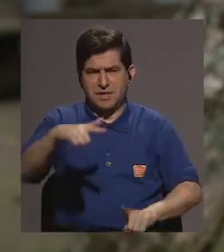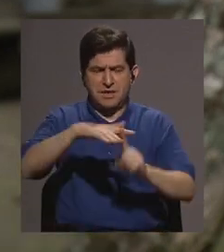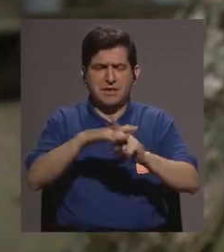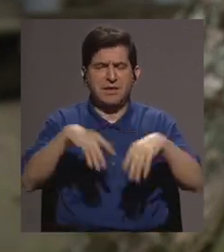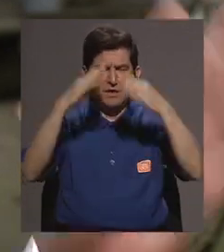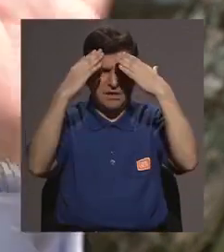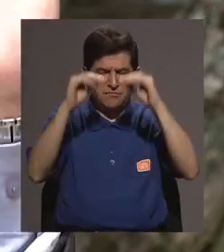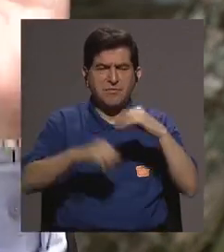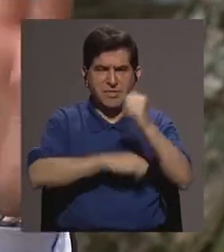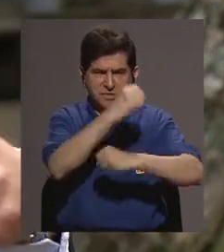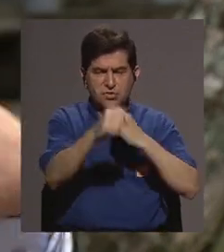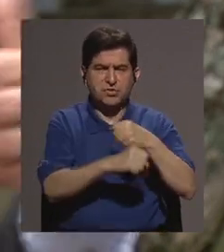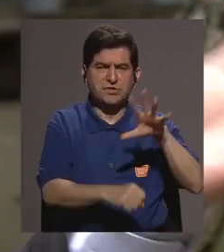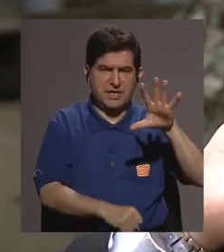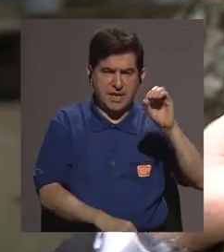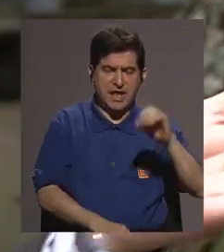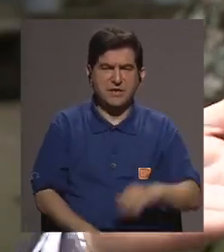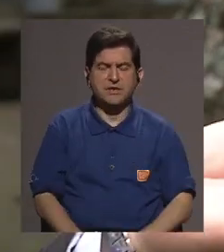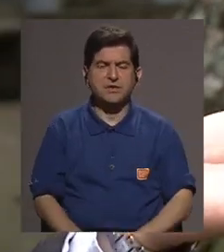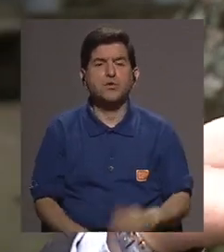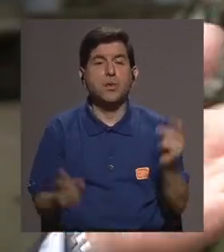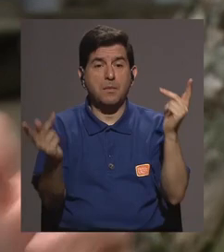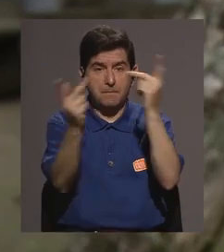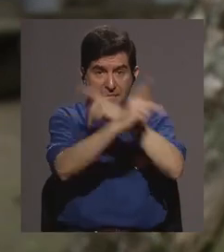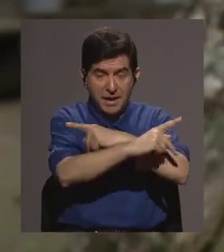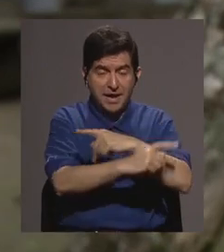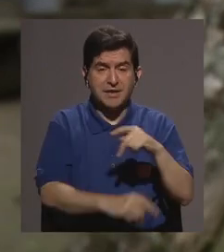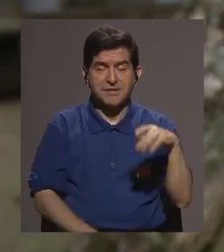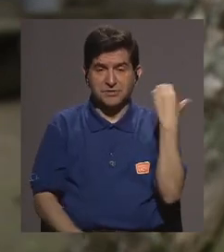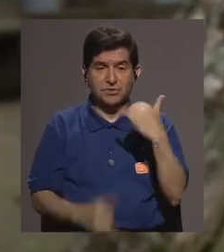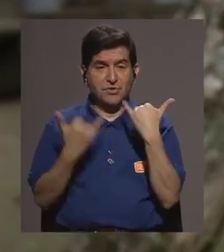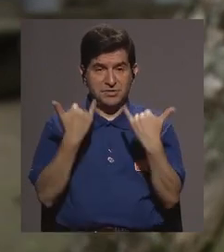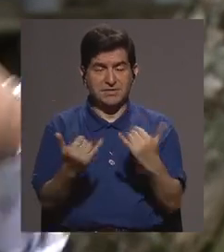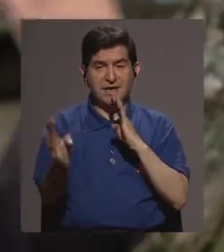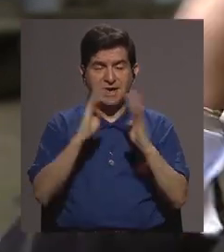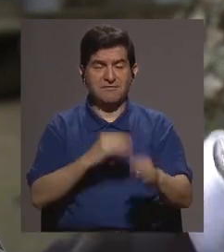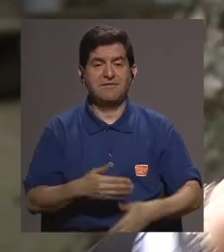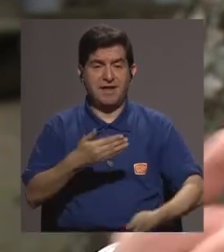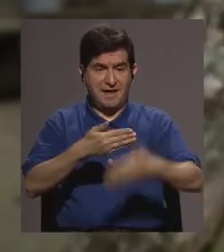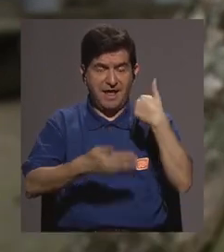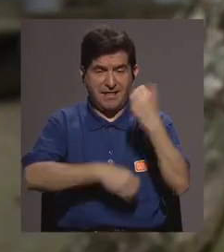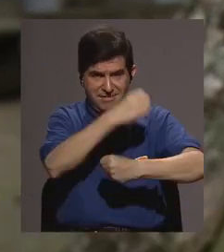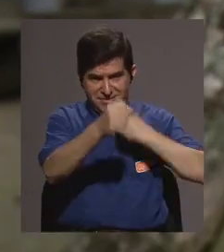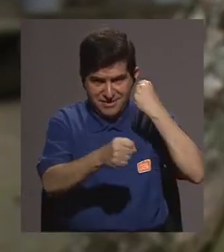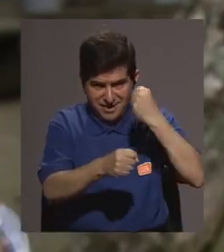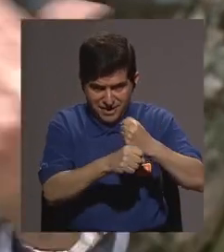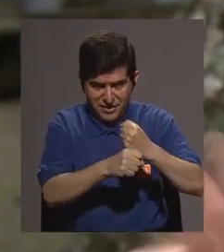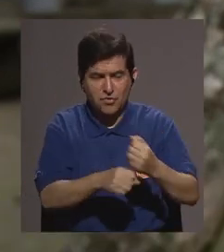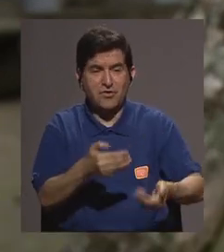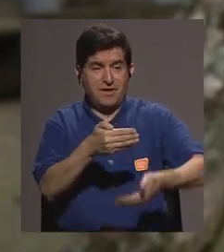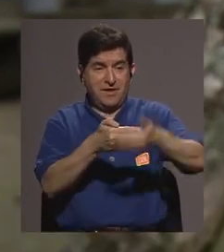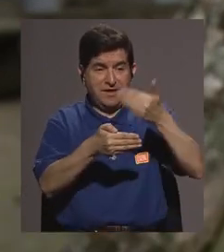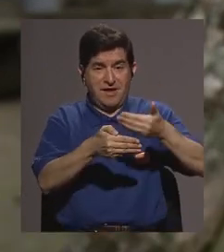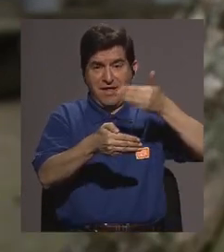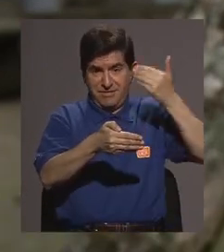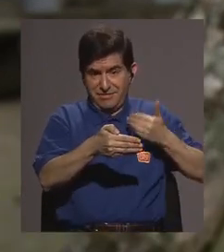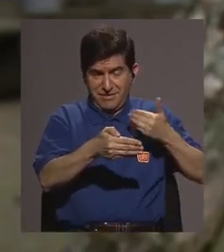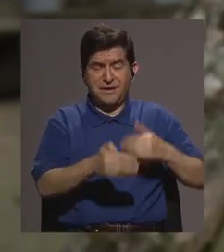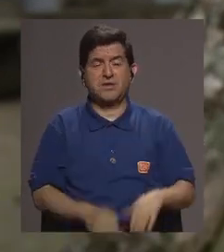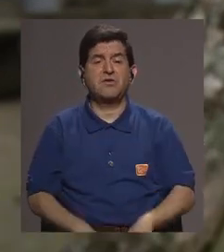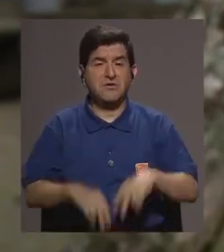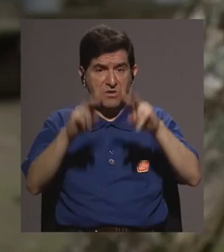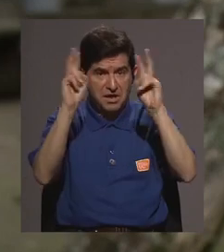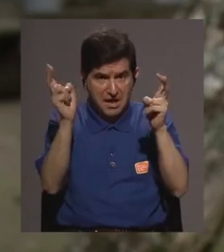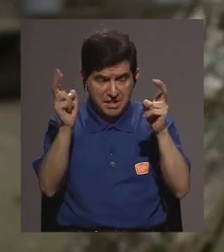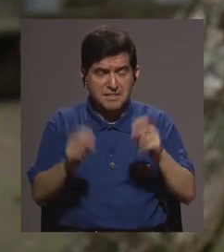tenemos datos desde los años 50 pero ya te decía el tema de paraíso de Cartago desde el siglo pasado y el antepasado es un tema